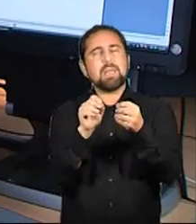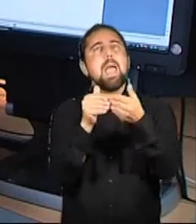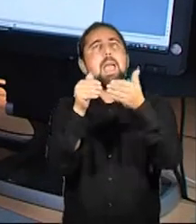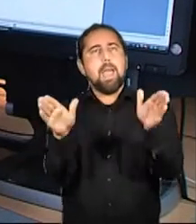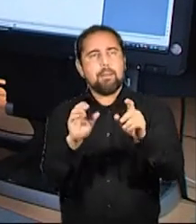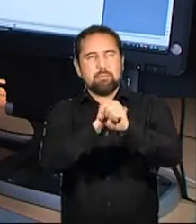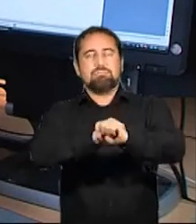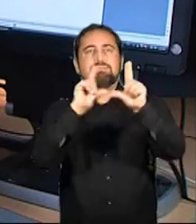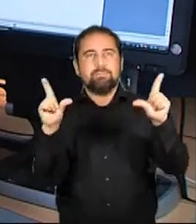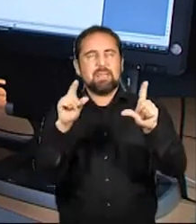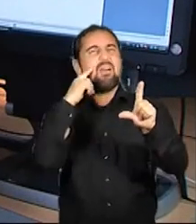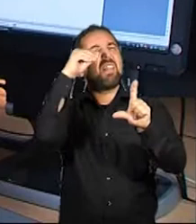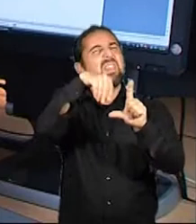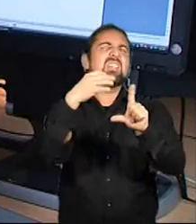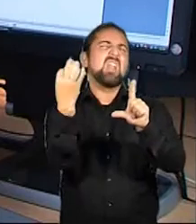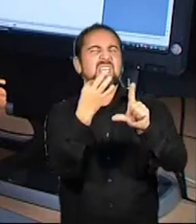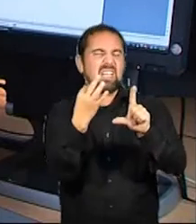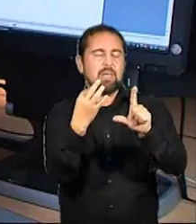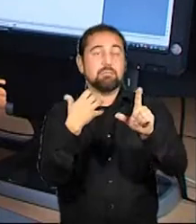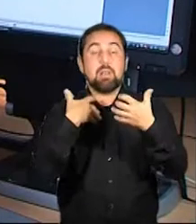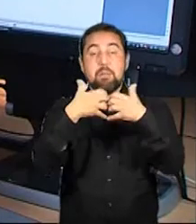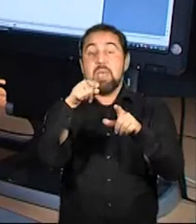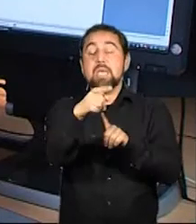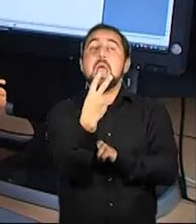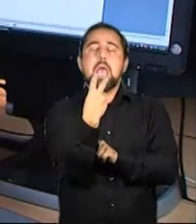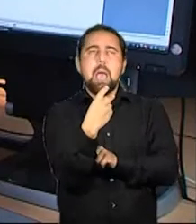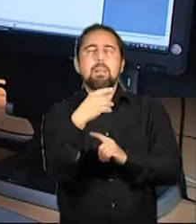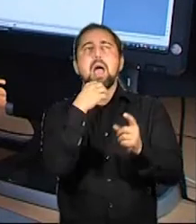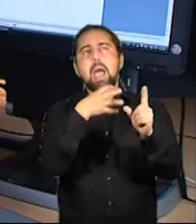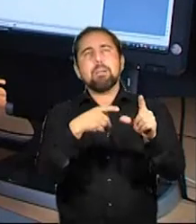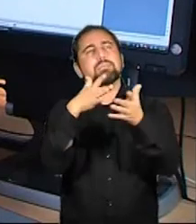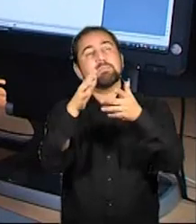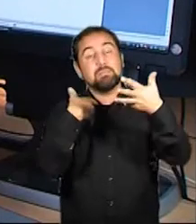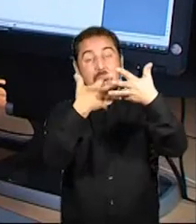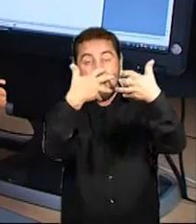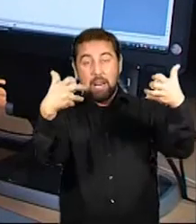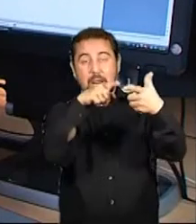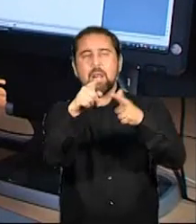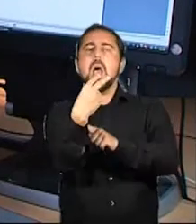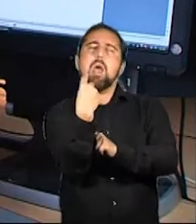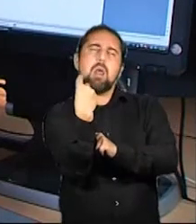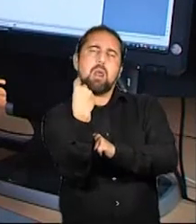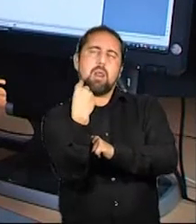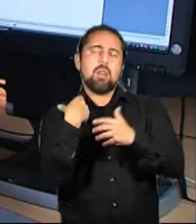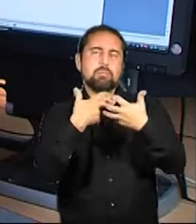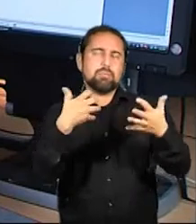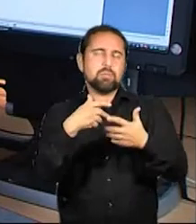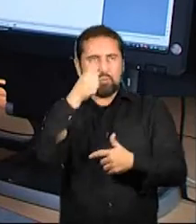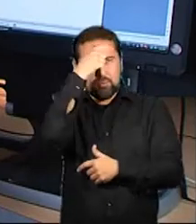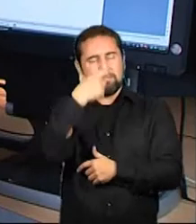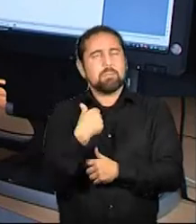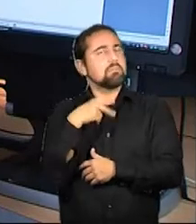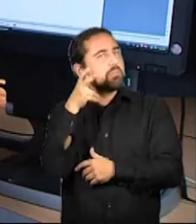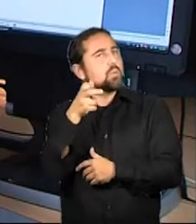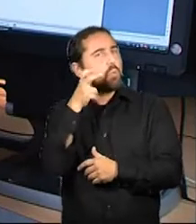contiene. En blanco, en blanco, en blanco, en en blanco. Curso 2. Hogar digital y factores. Humanos punto. El hogar digital